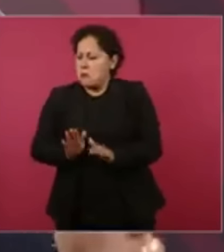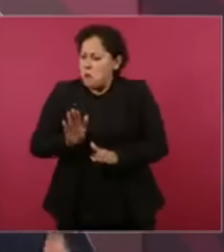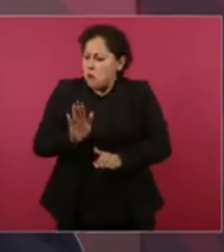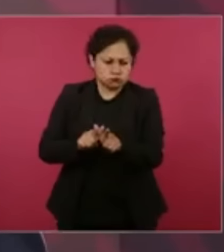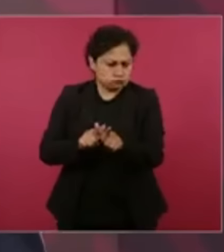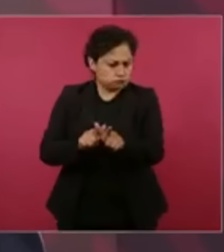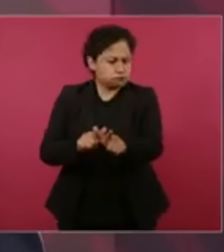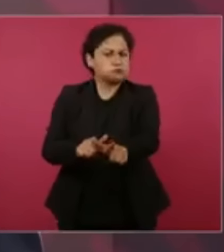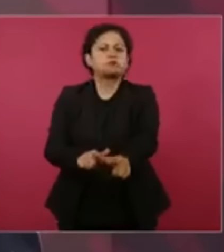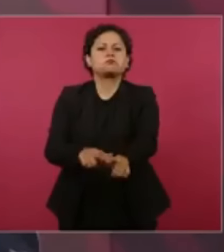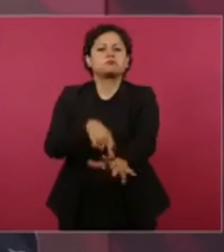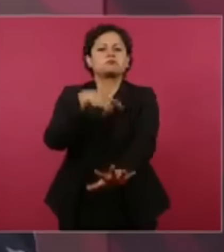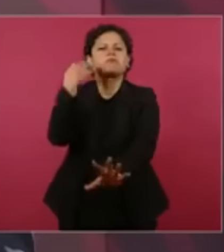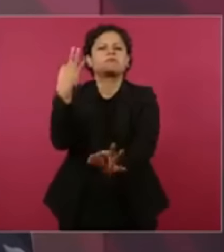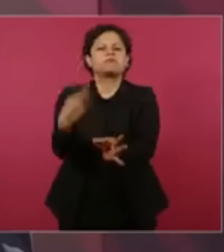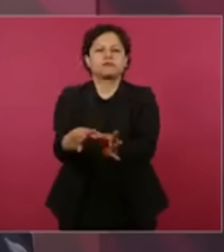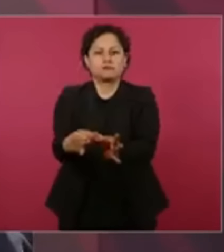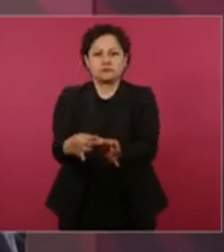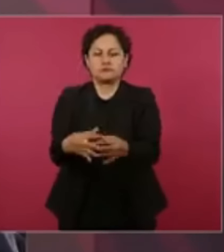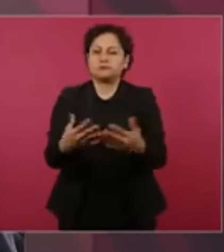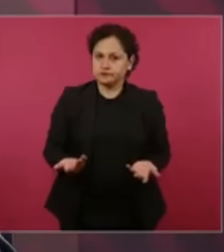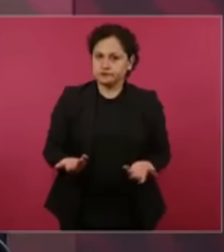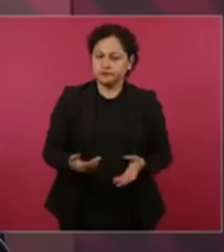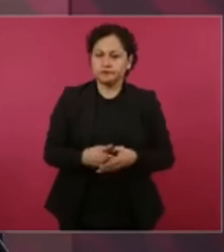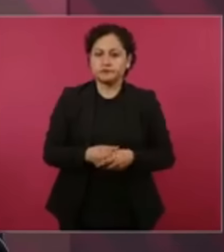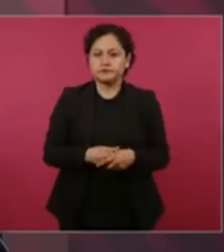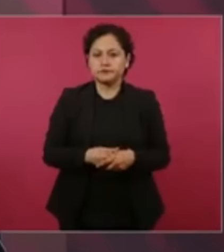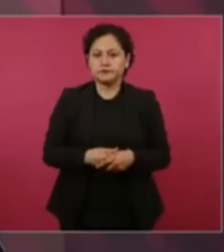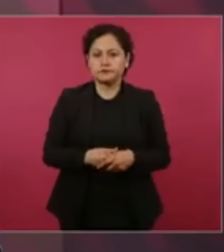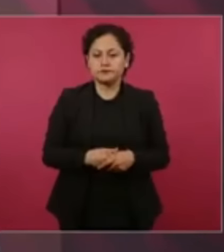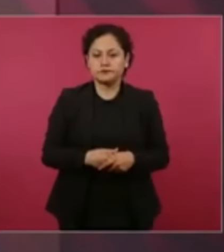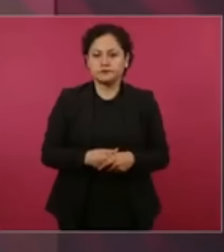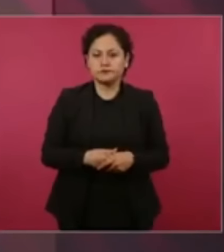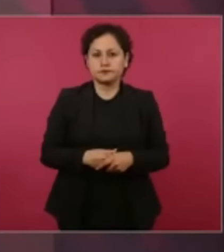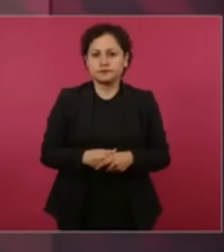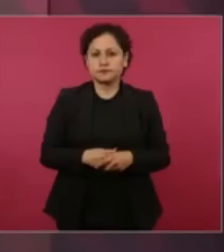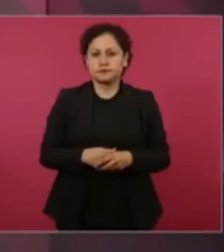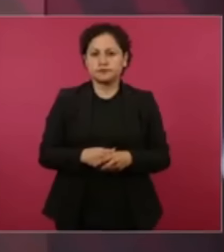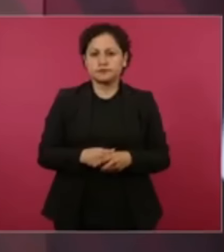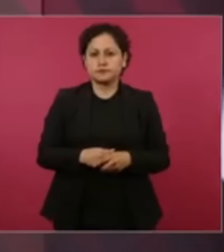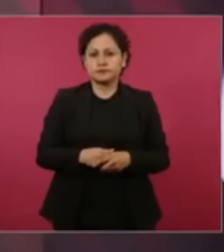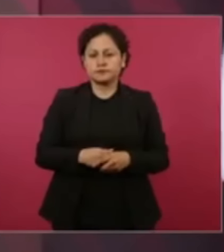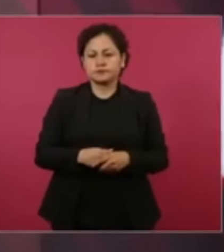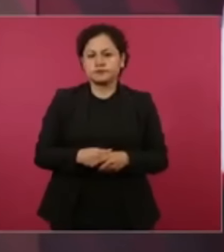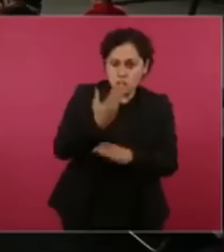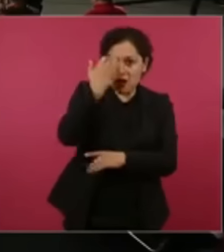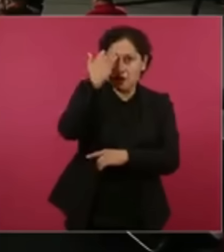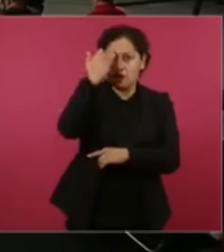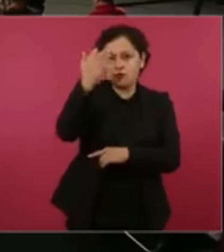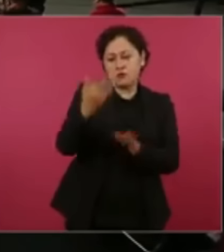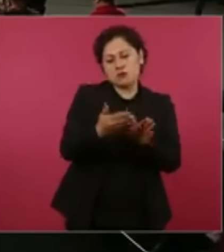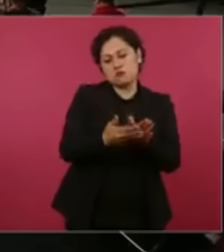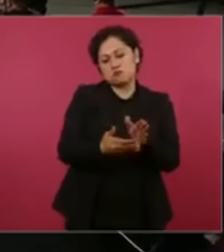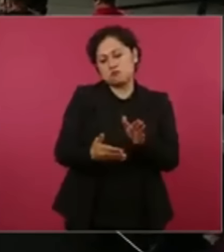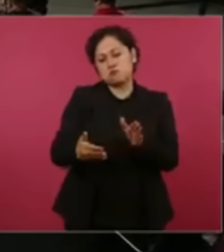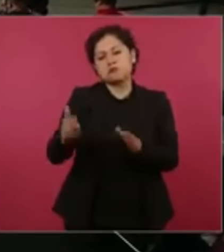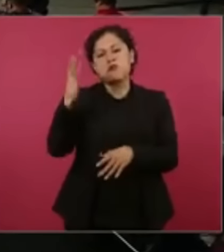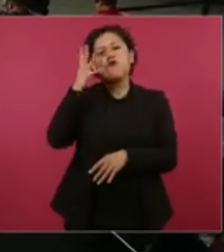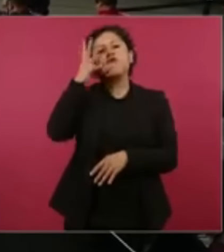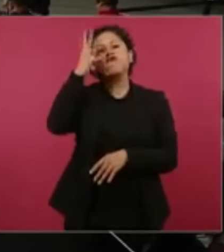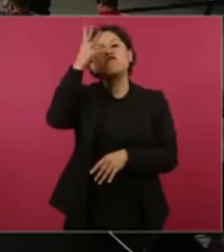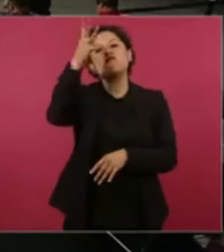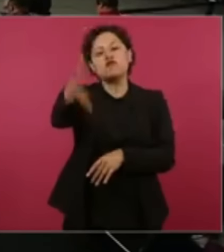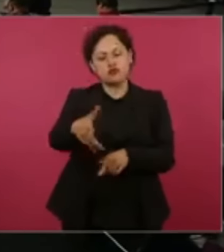consolidar lo iniciado y pensar que así va a ser en el porvenir, porque va a ser muy